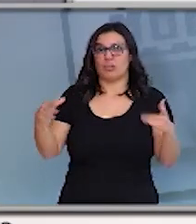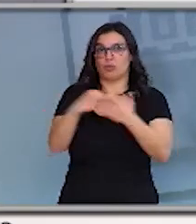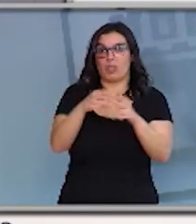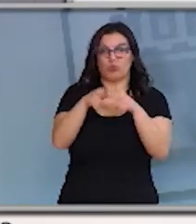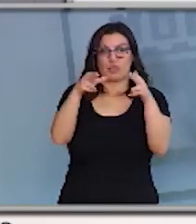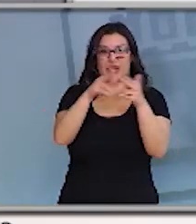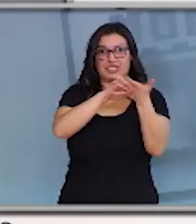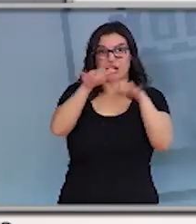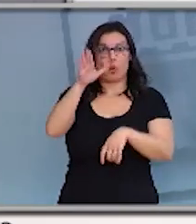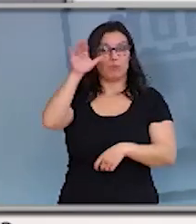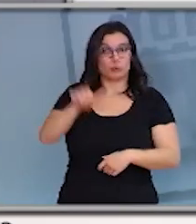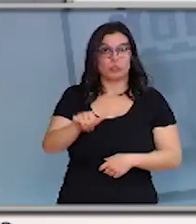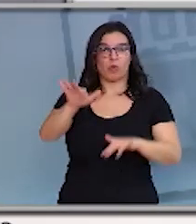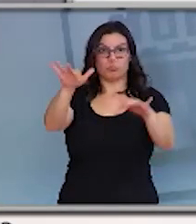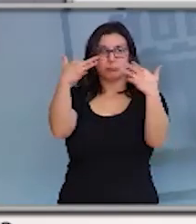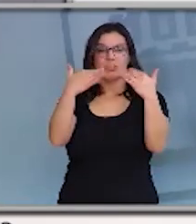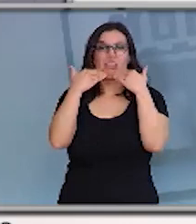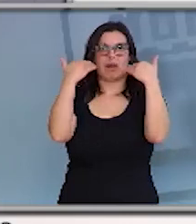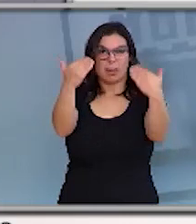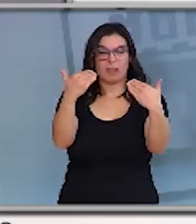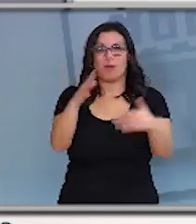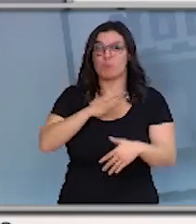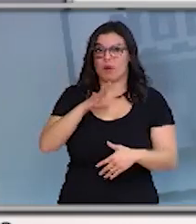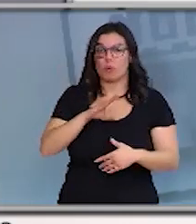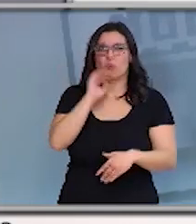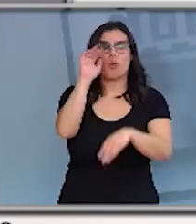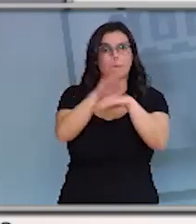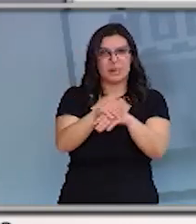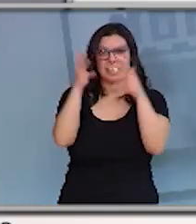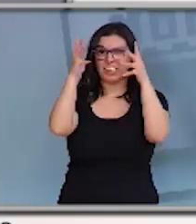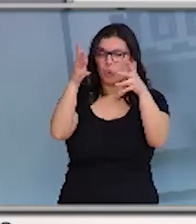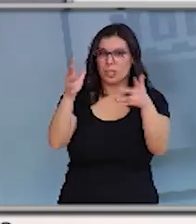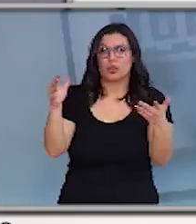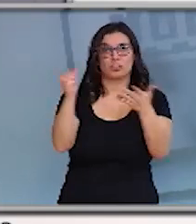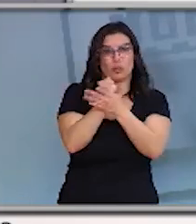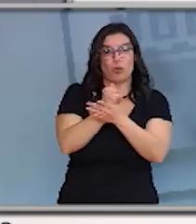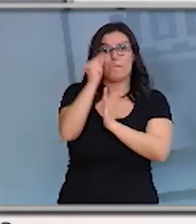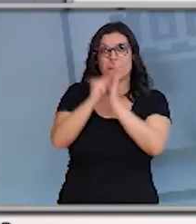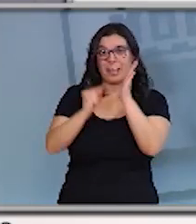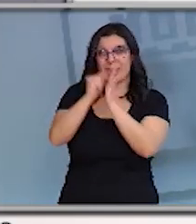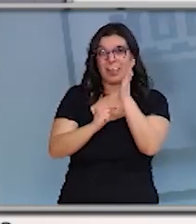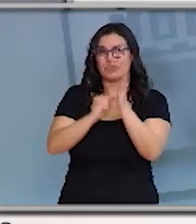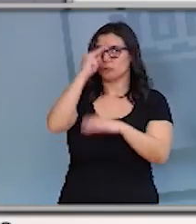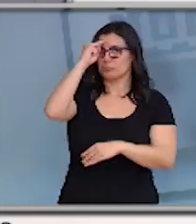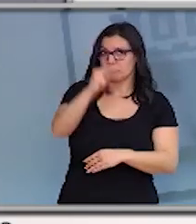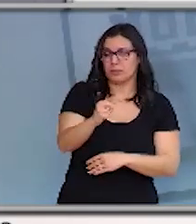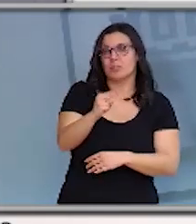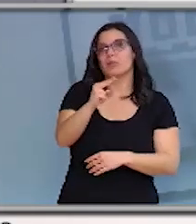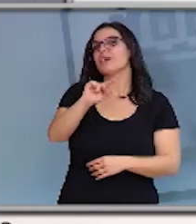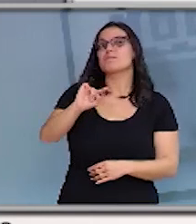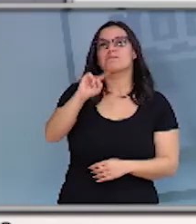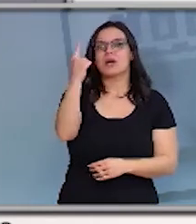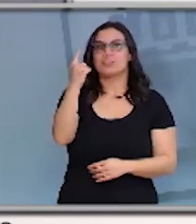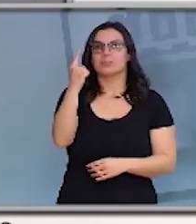León que nos han estado escuchando que sigan las recomendaciones que cumplan las medidas que hemos aprobado y que sobre todo